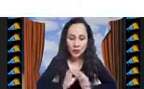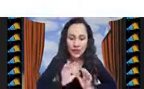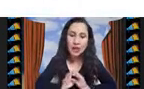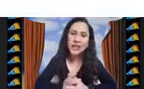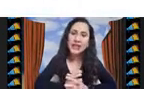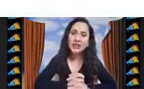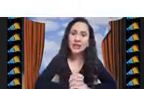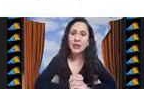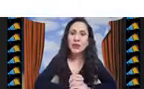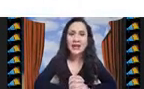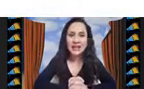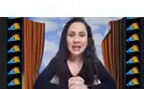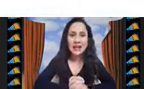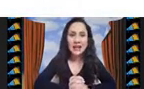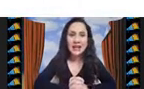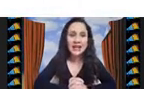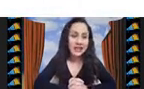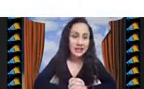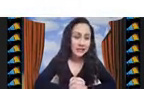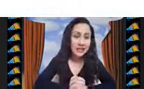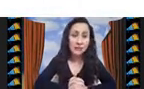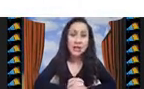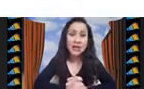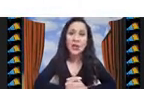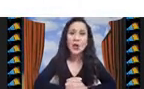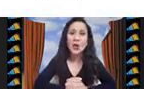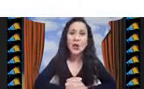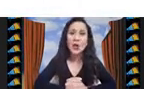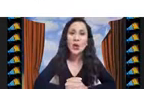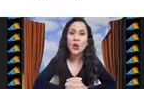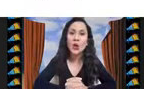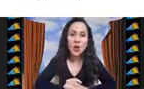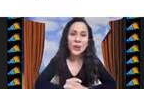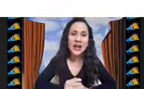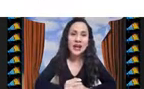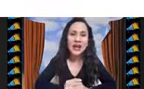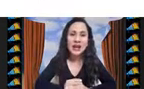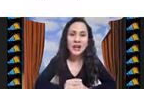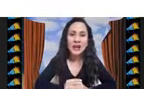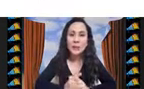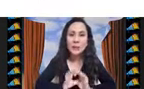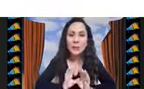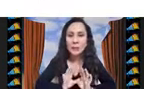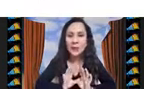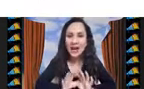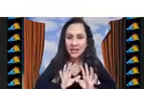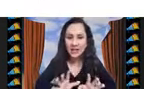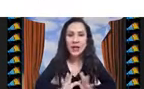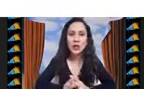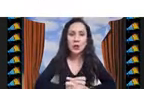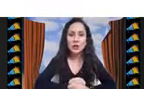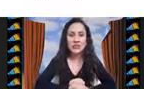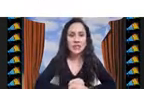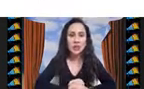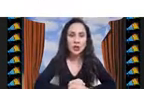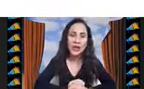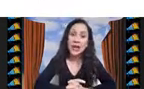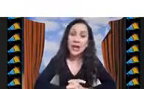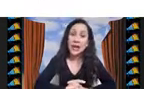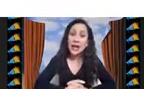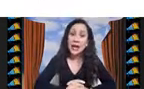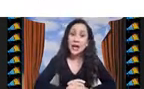Bueno, y ahora ya en materia, les platico sobre el paradigma de